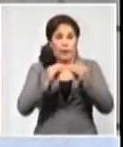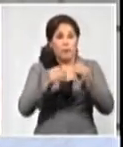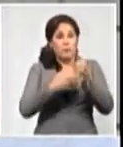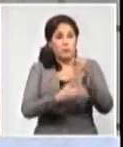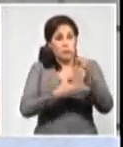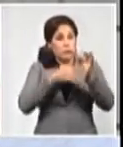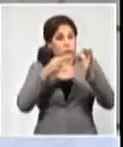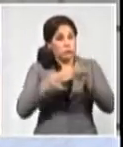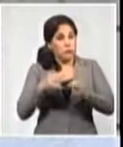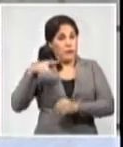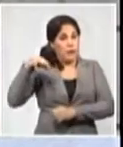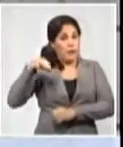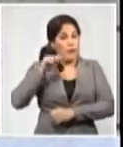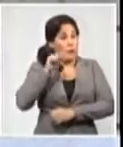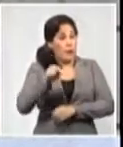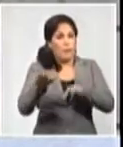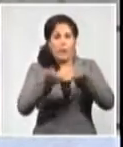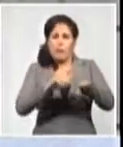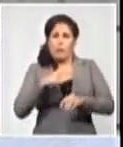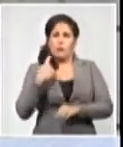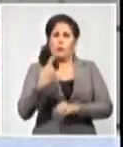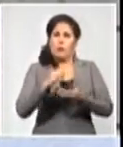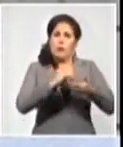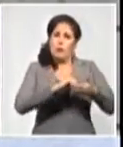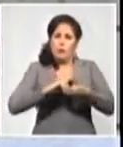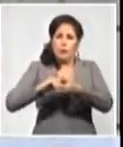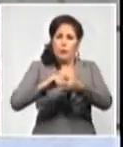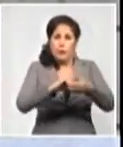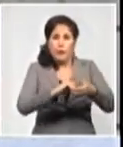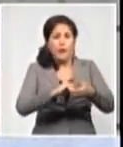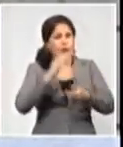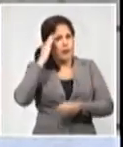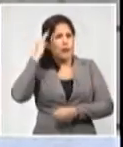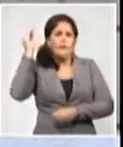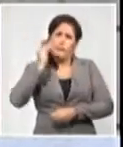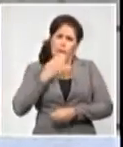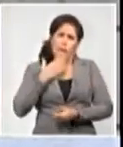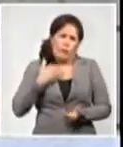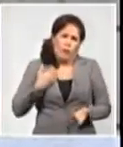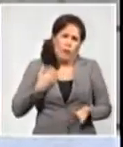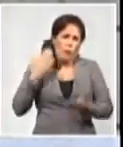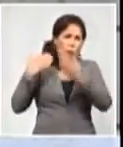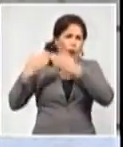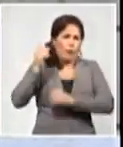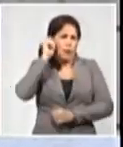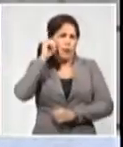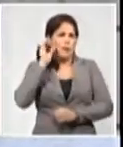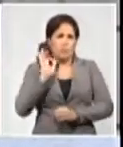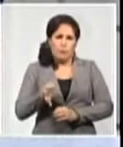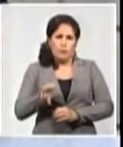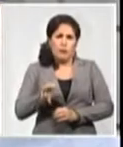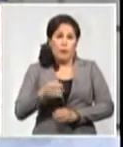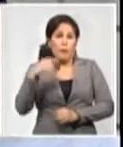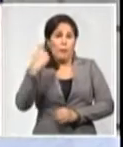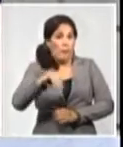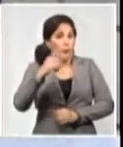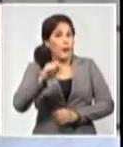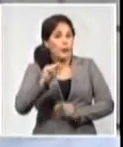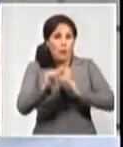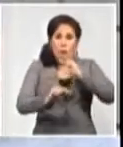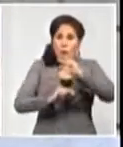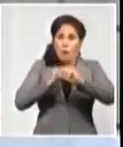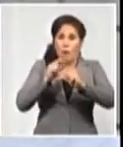y por supuesto todos los compañeros que hay una práctica de cómo hacerlo ejercitando porque vamos a ir ampliando